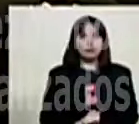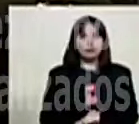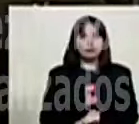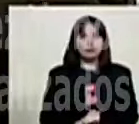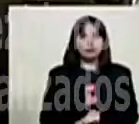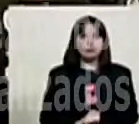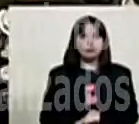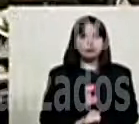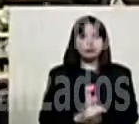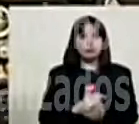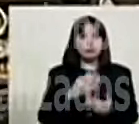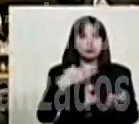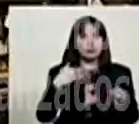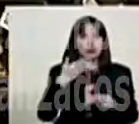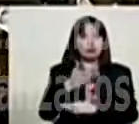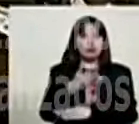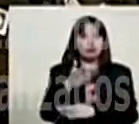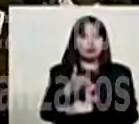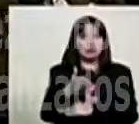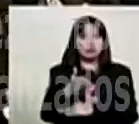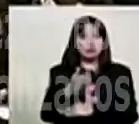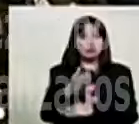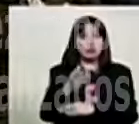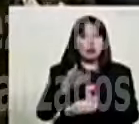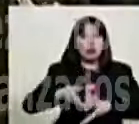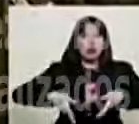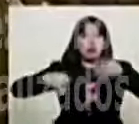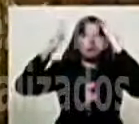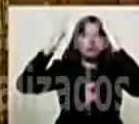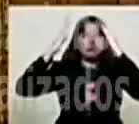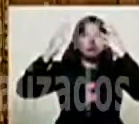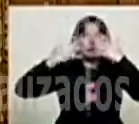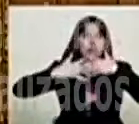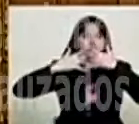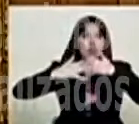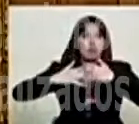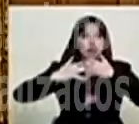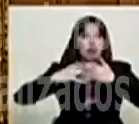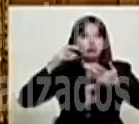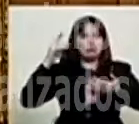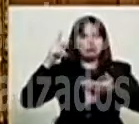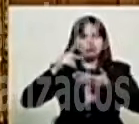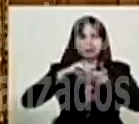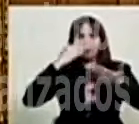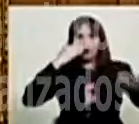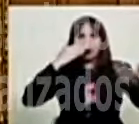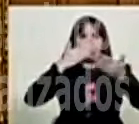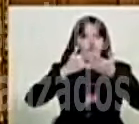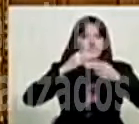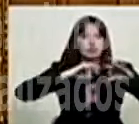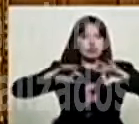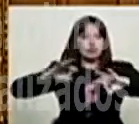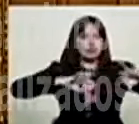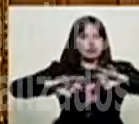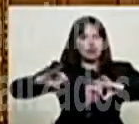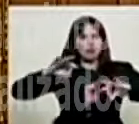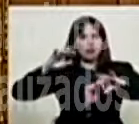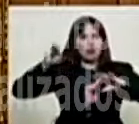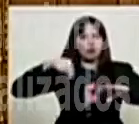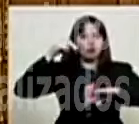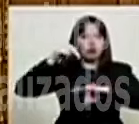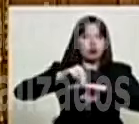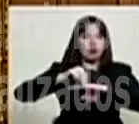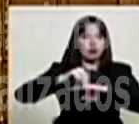Recorrió desde el Centro Empresarial Cipreses. Que queda precisamente al frente del Teatro Nacional.